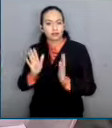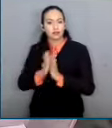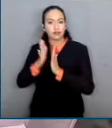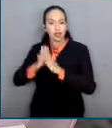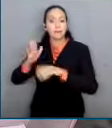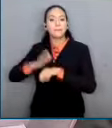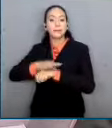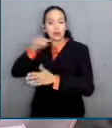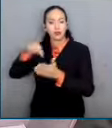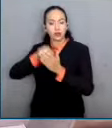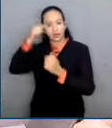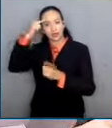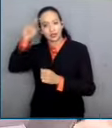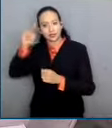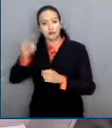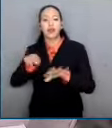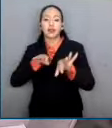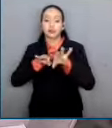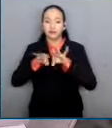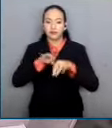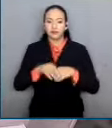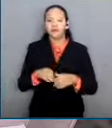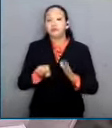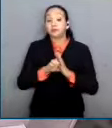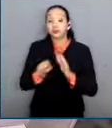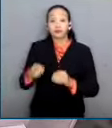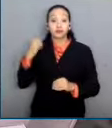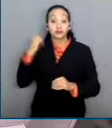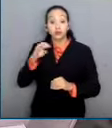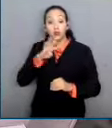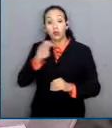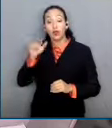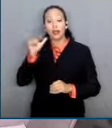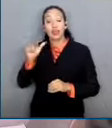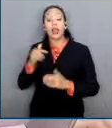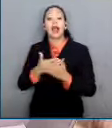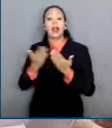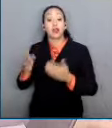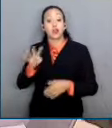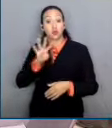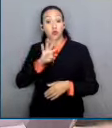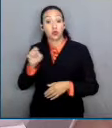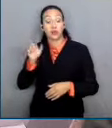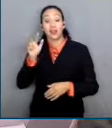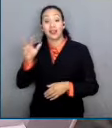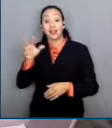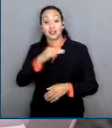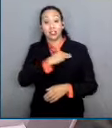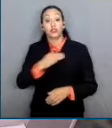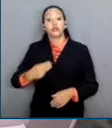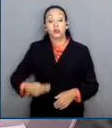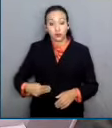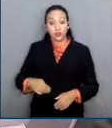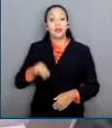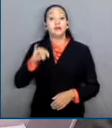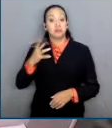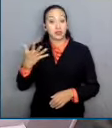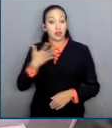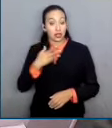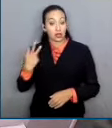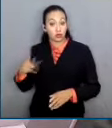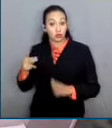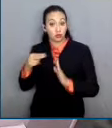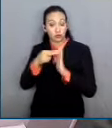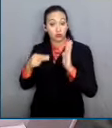Oaxaca, que ahora cuenta, les digo que eran 417, ahora tiene 418 municipios que se rigen bajo su propio sistema normativo indígena.